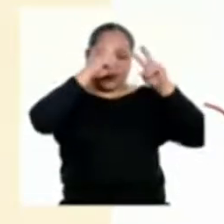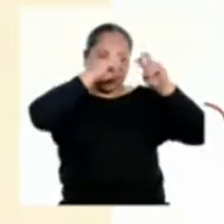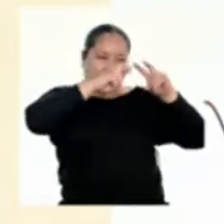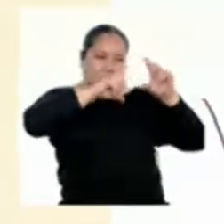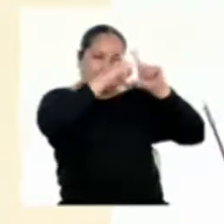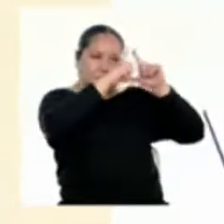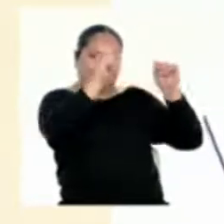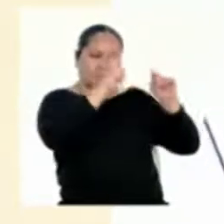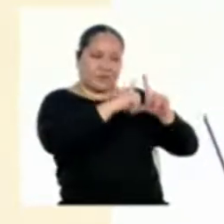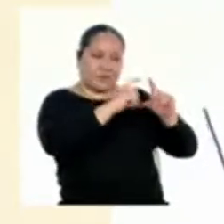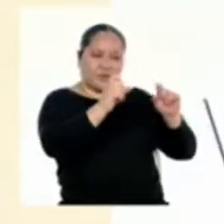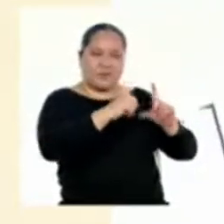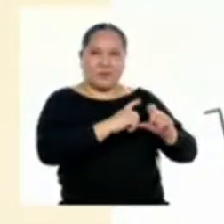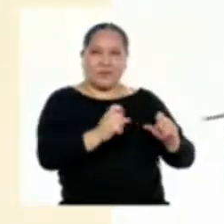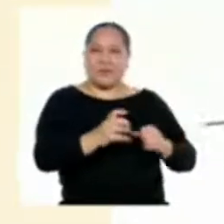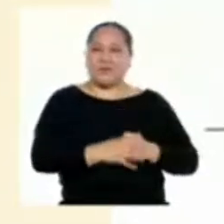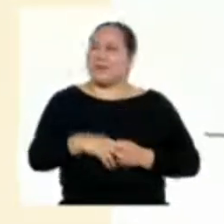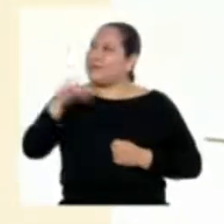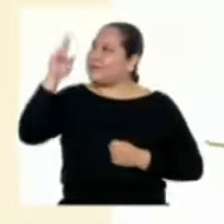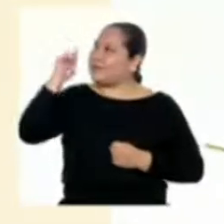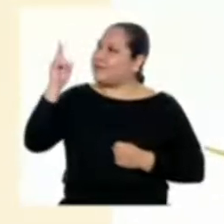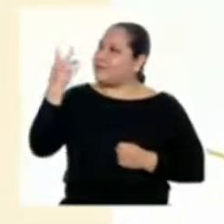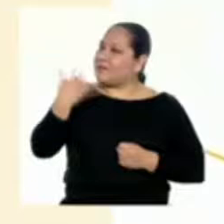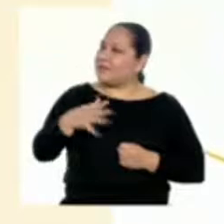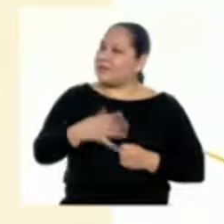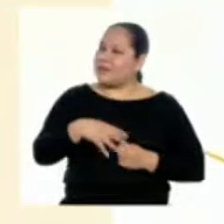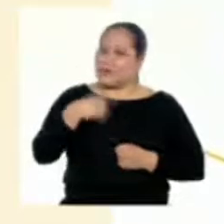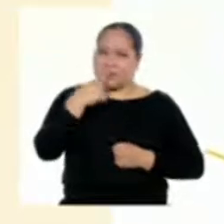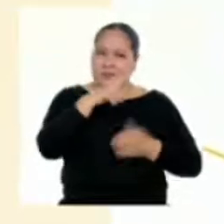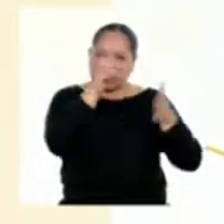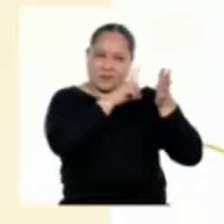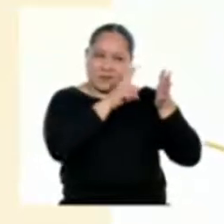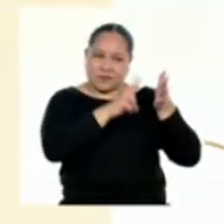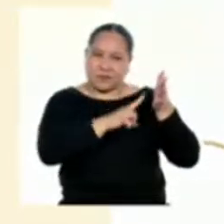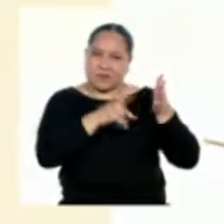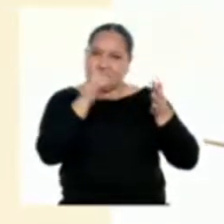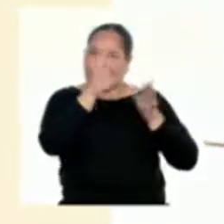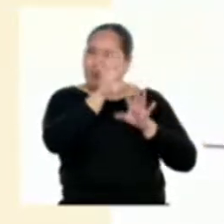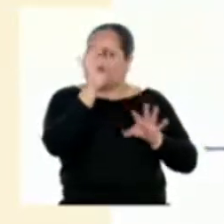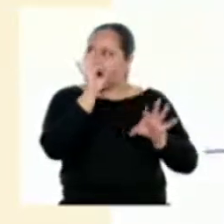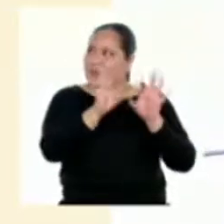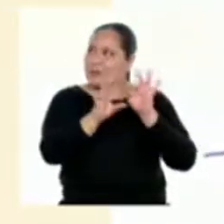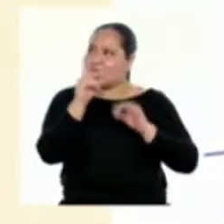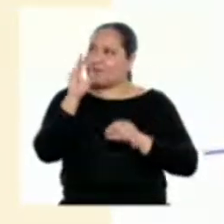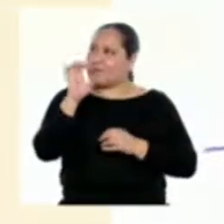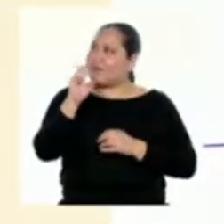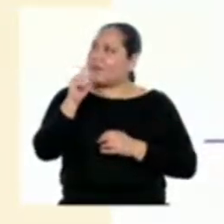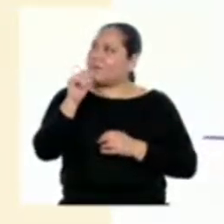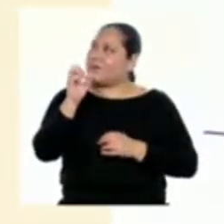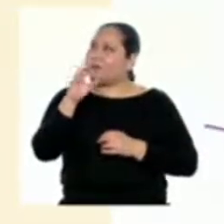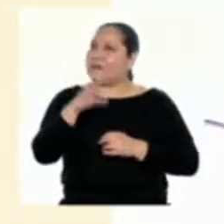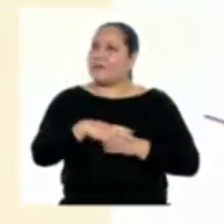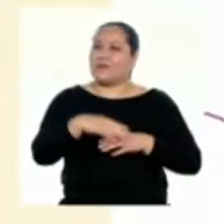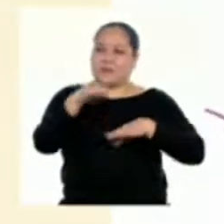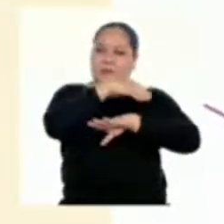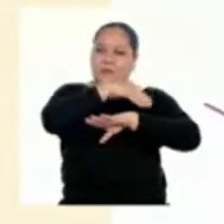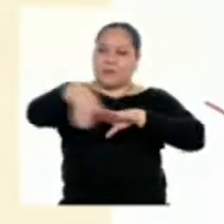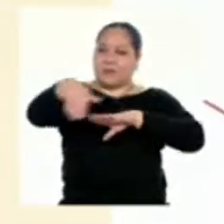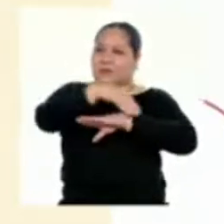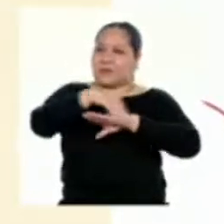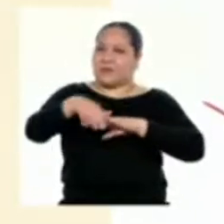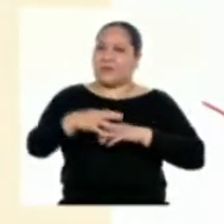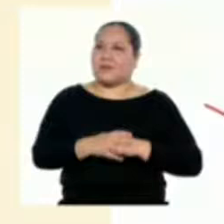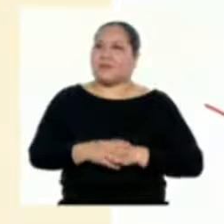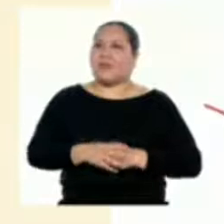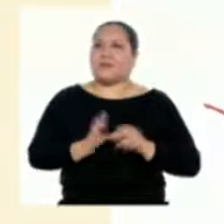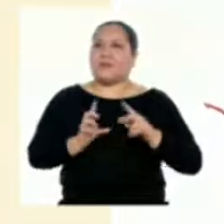párrafo Profesora, conforme vayamos leyendo iré identificando la estructura del texto y la subrayaré Empezaré